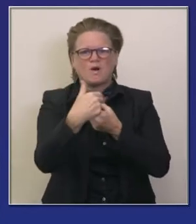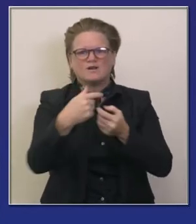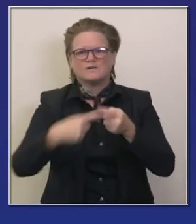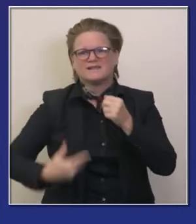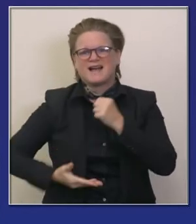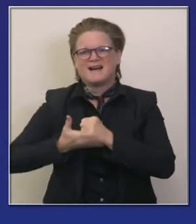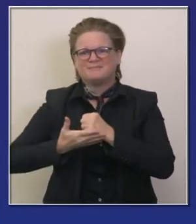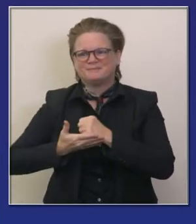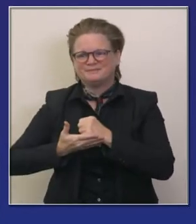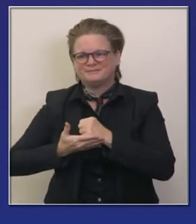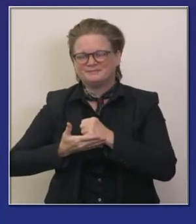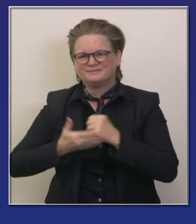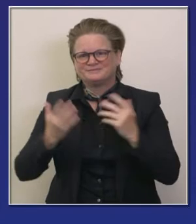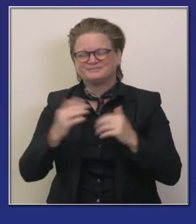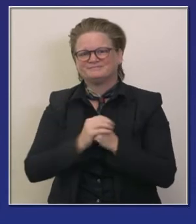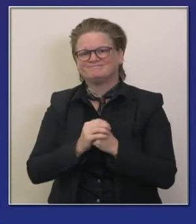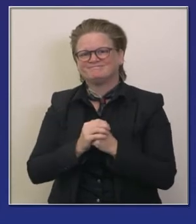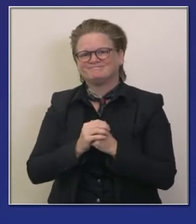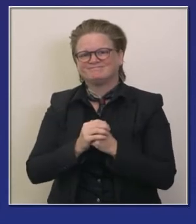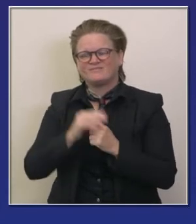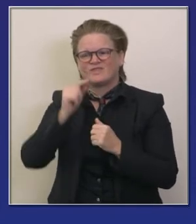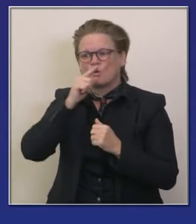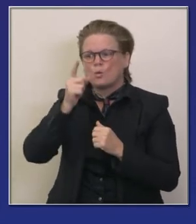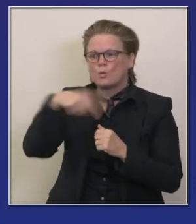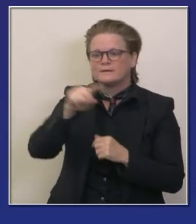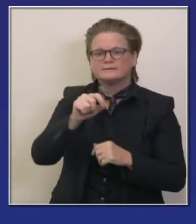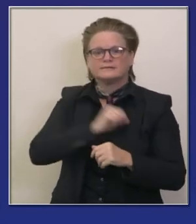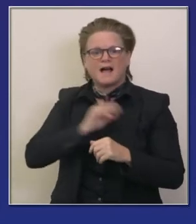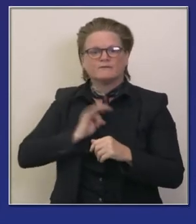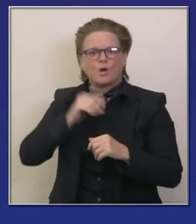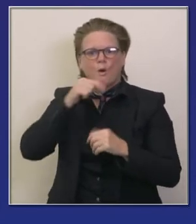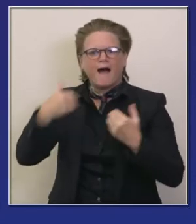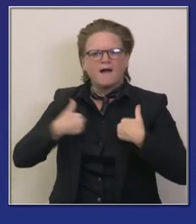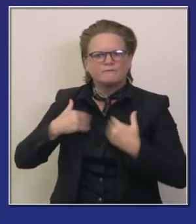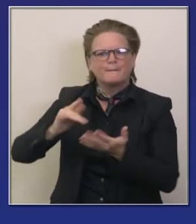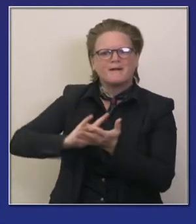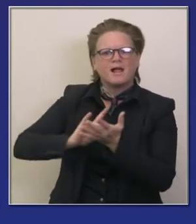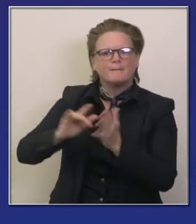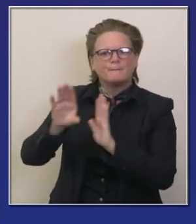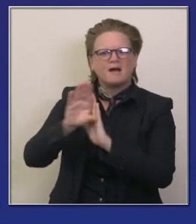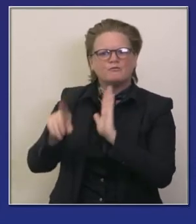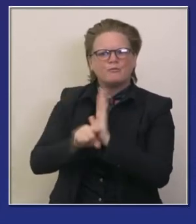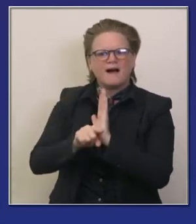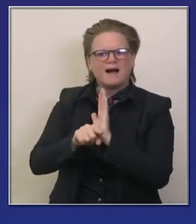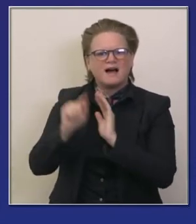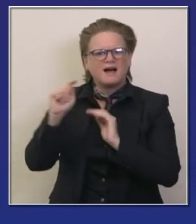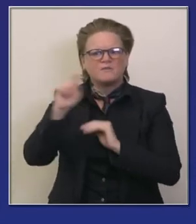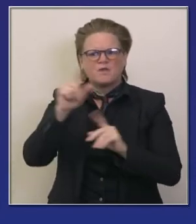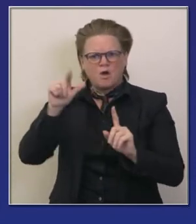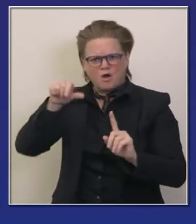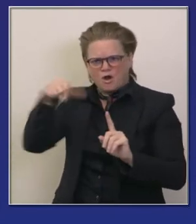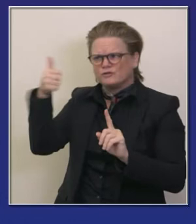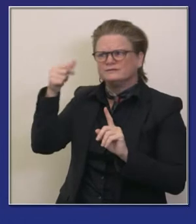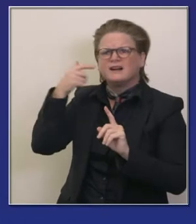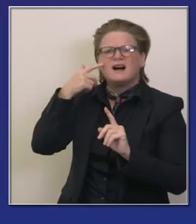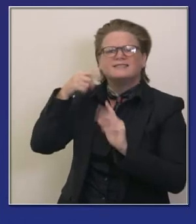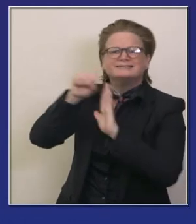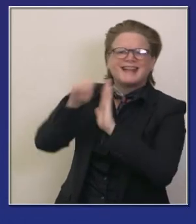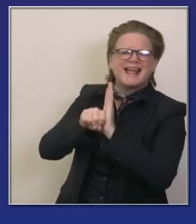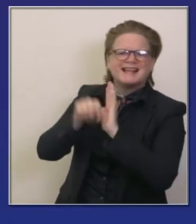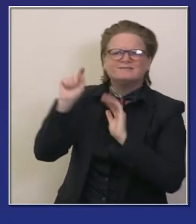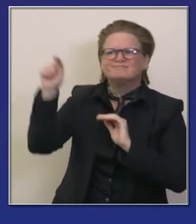ser un reto no sólo para californianos sino para cada estado cómo